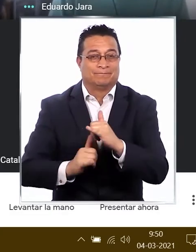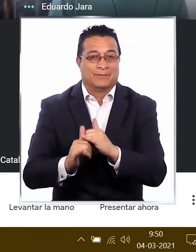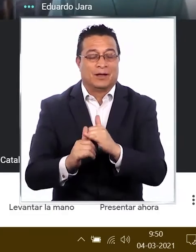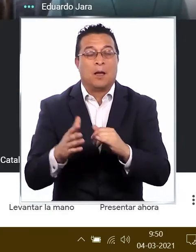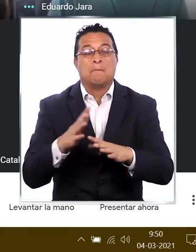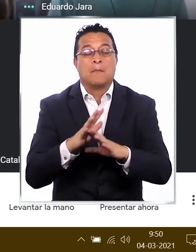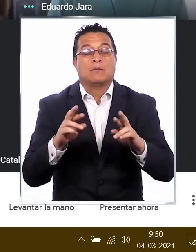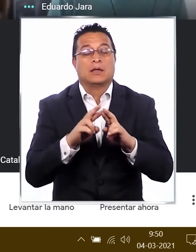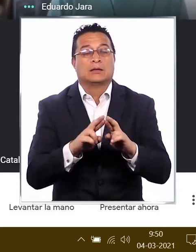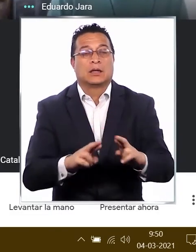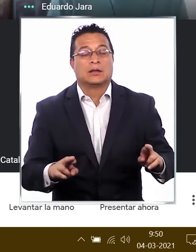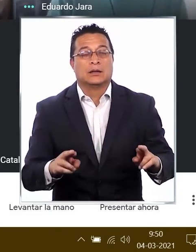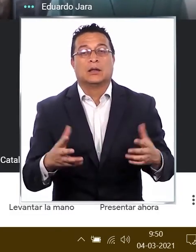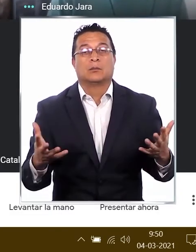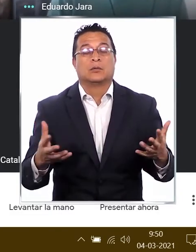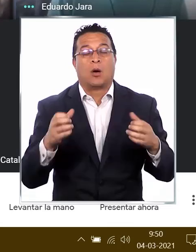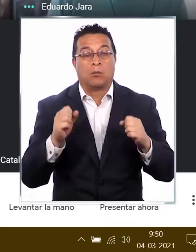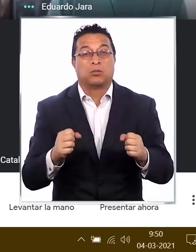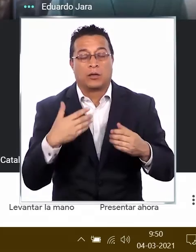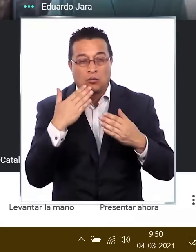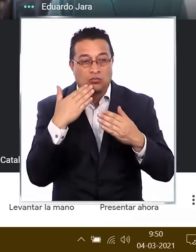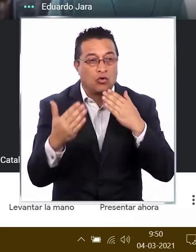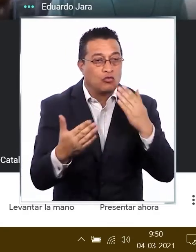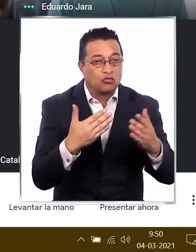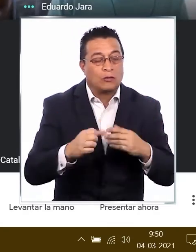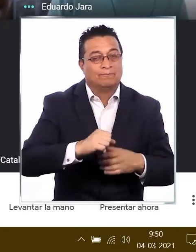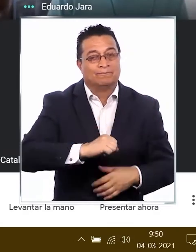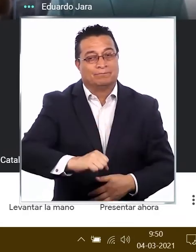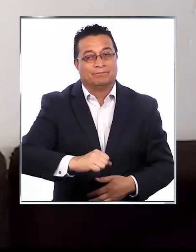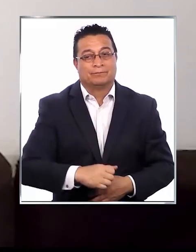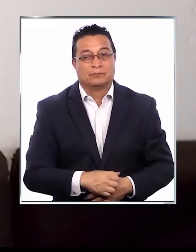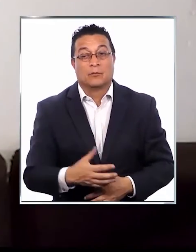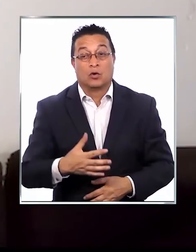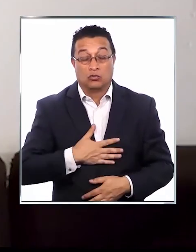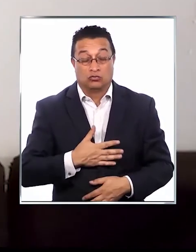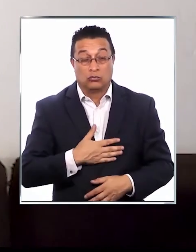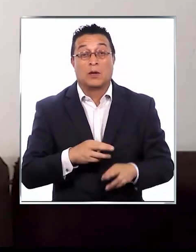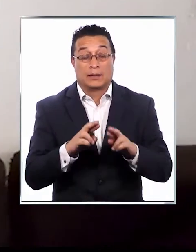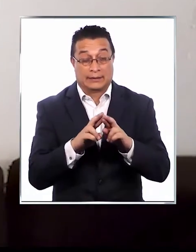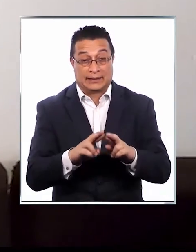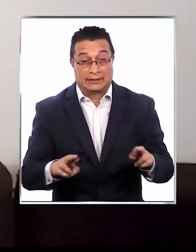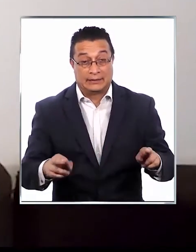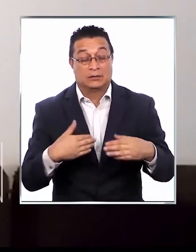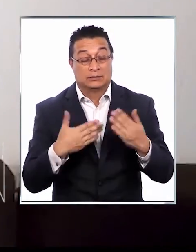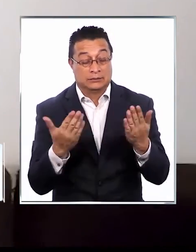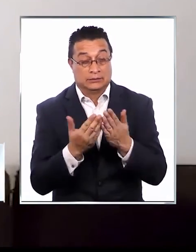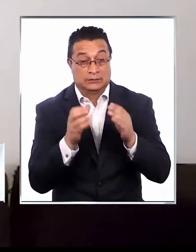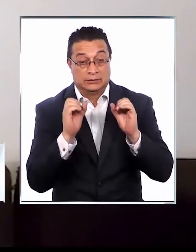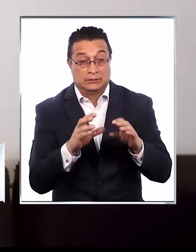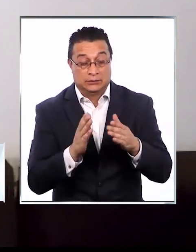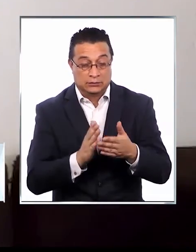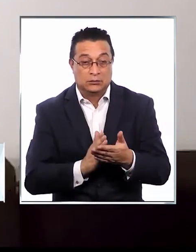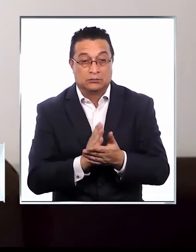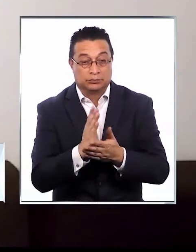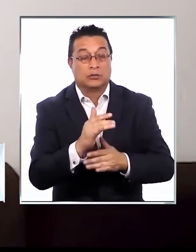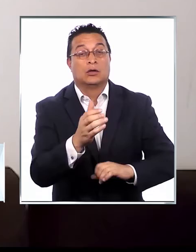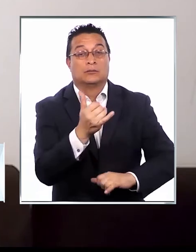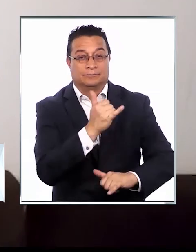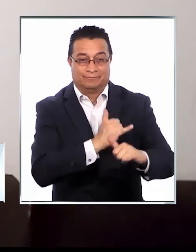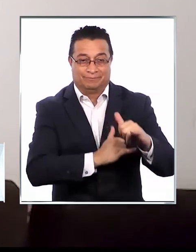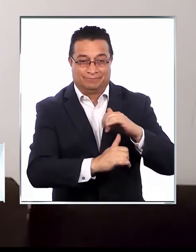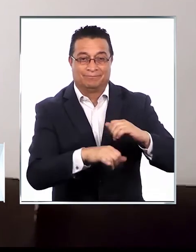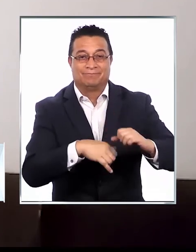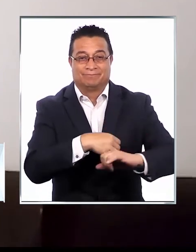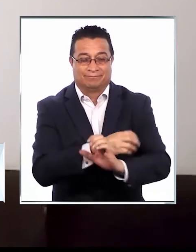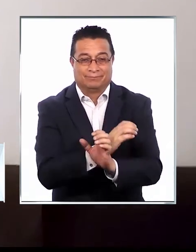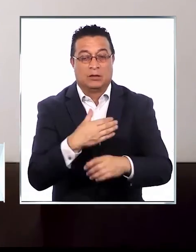les brinda mayor tranquilidad en relación a posibles contagios. Estoy muy tranquila de que las clases hayan comenzado online porque